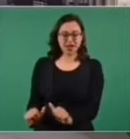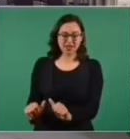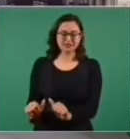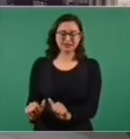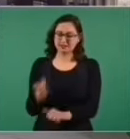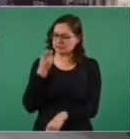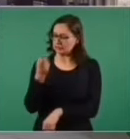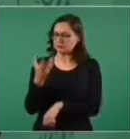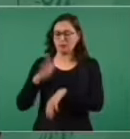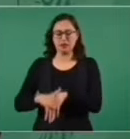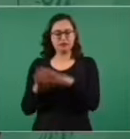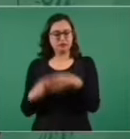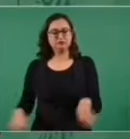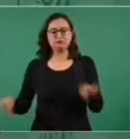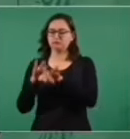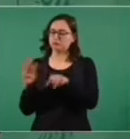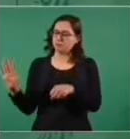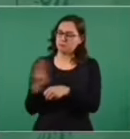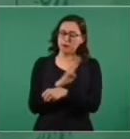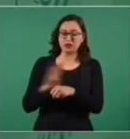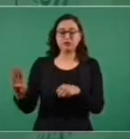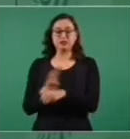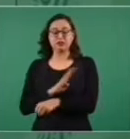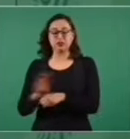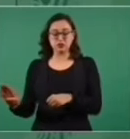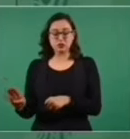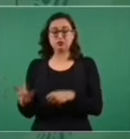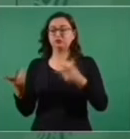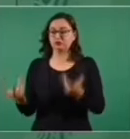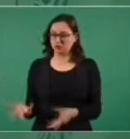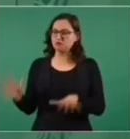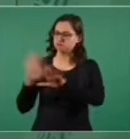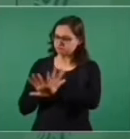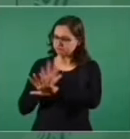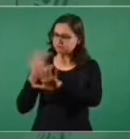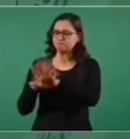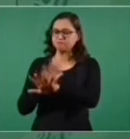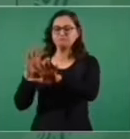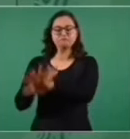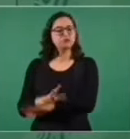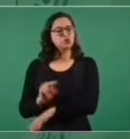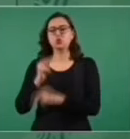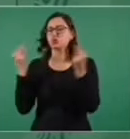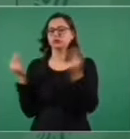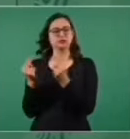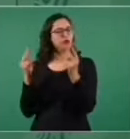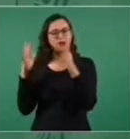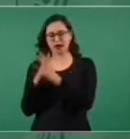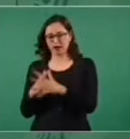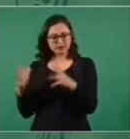otro elemento muy favorable que los cambios se están llevando a cabo sin violencia,